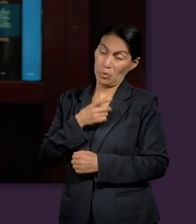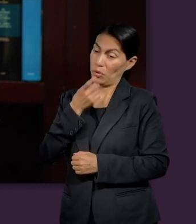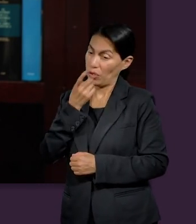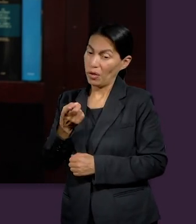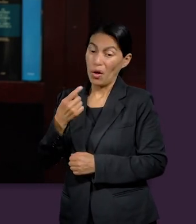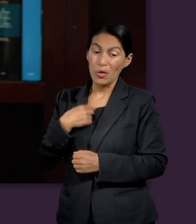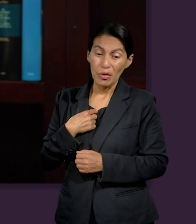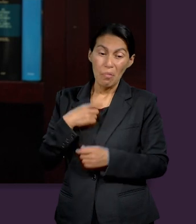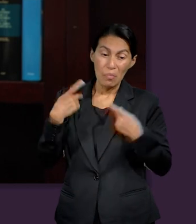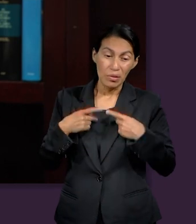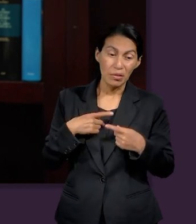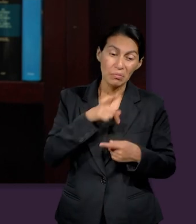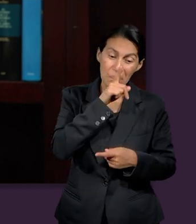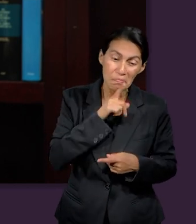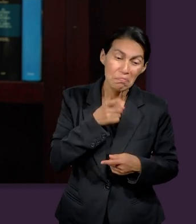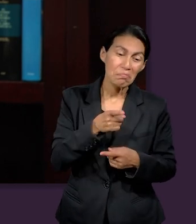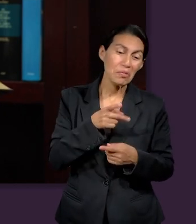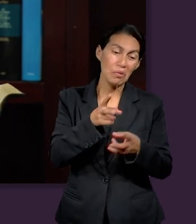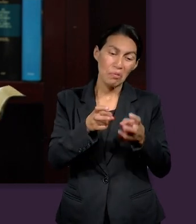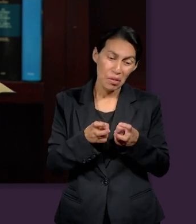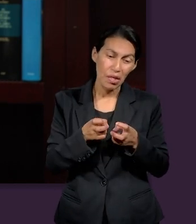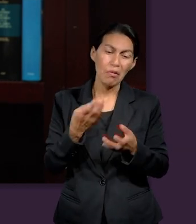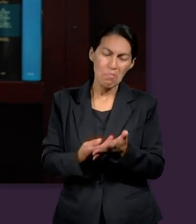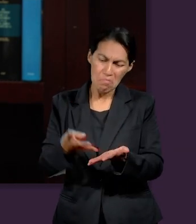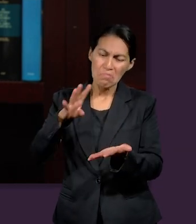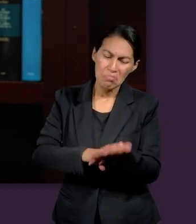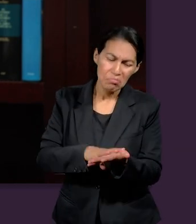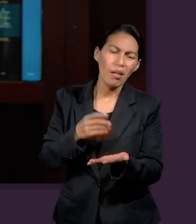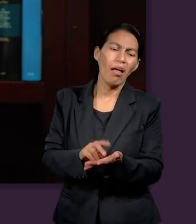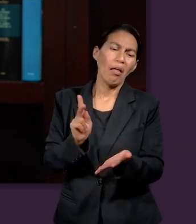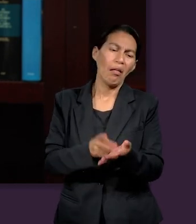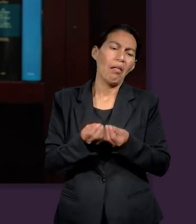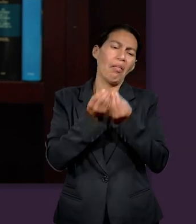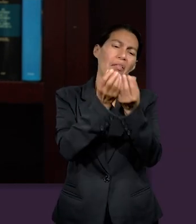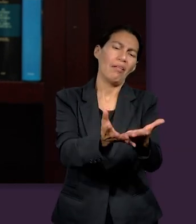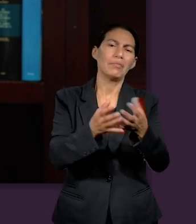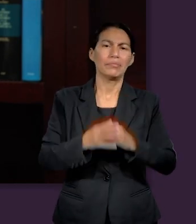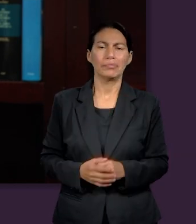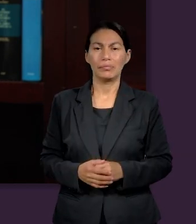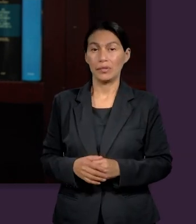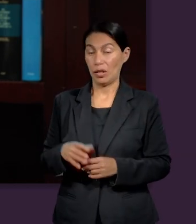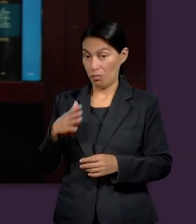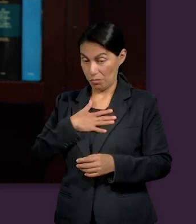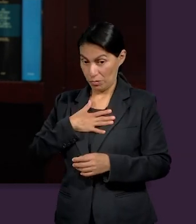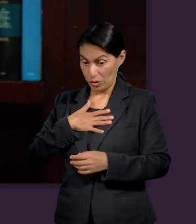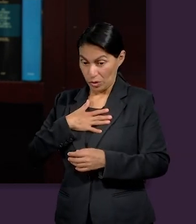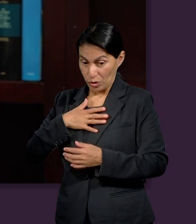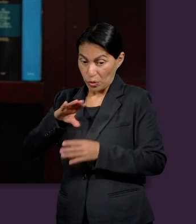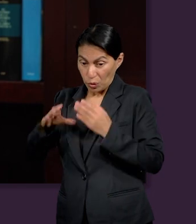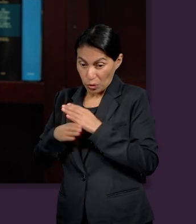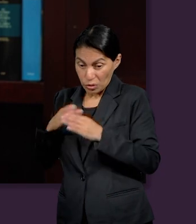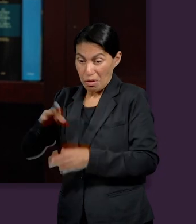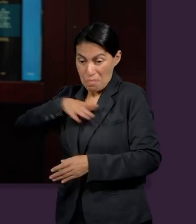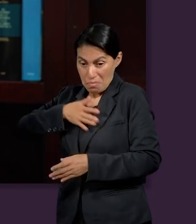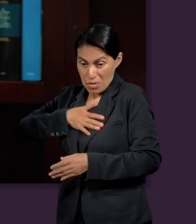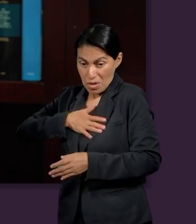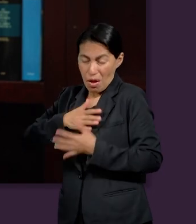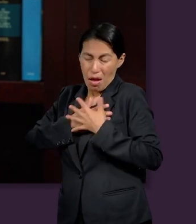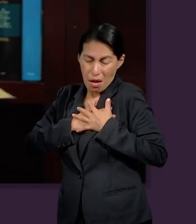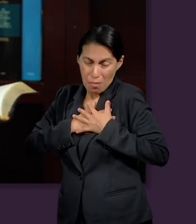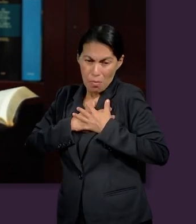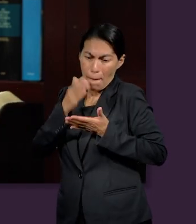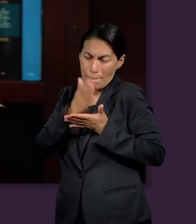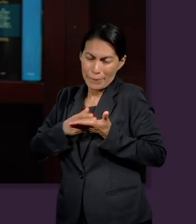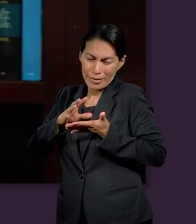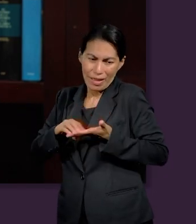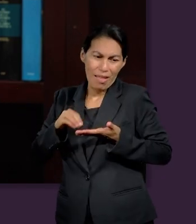y finalmente saqueo entregó todo dijo yo voy a cuadruplicar a aquellos que engañé yo voy a